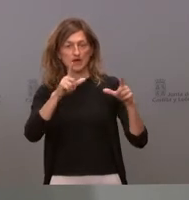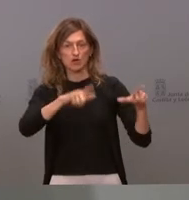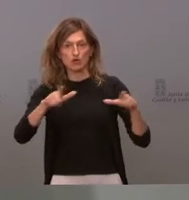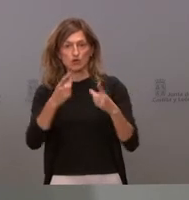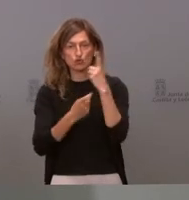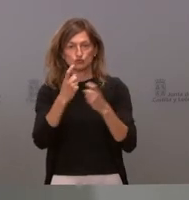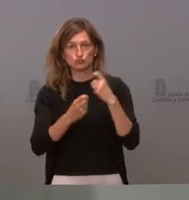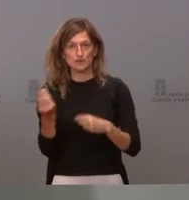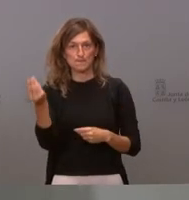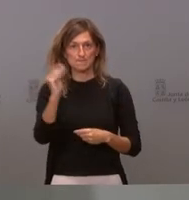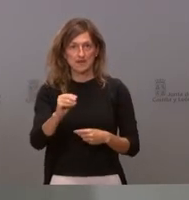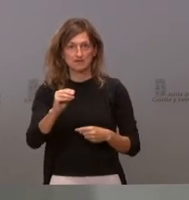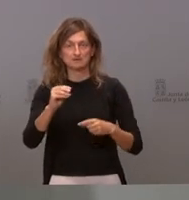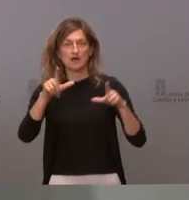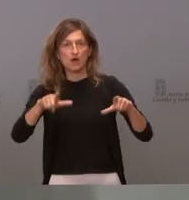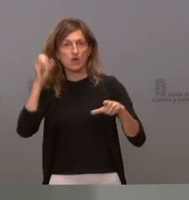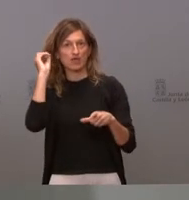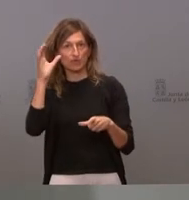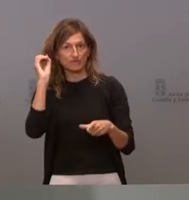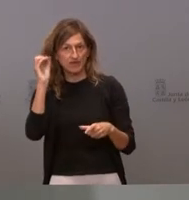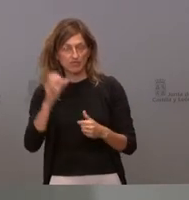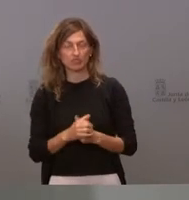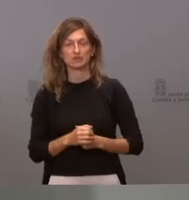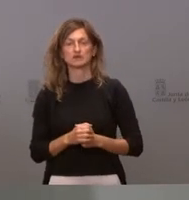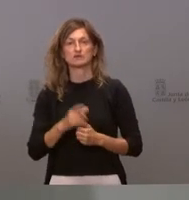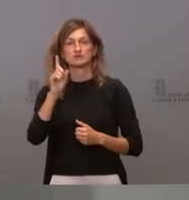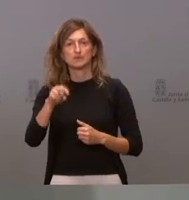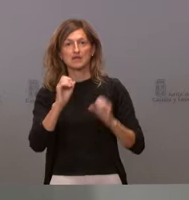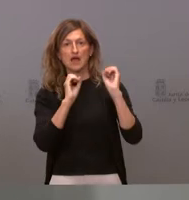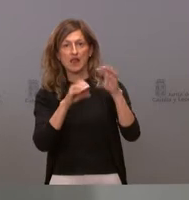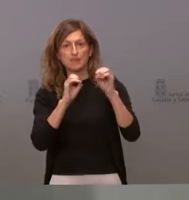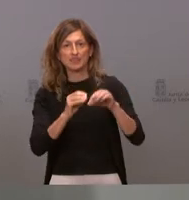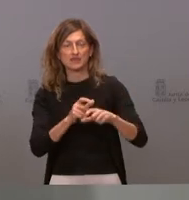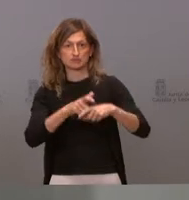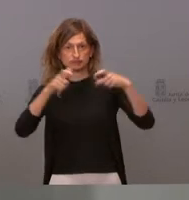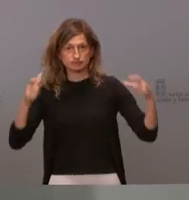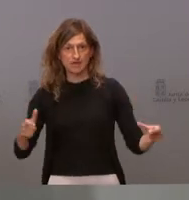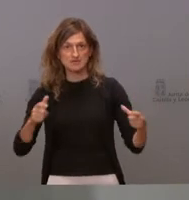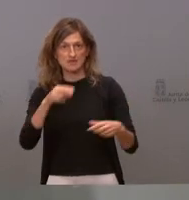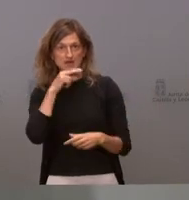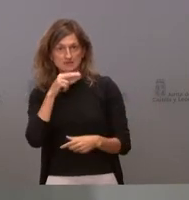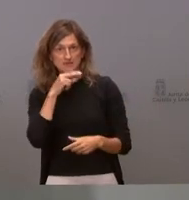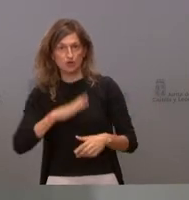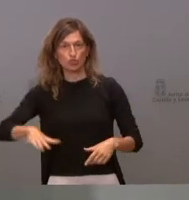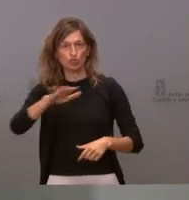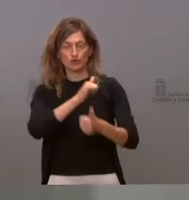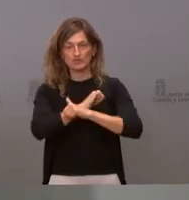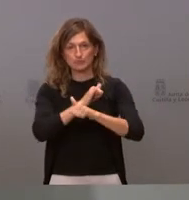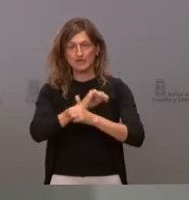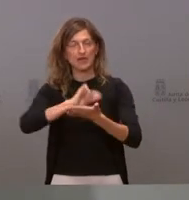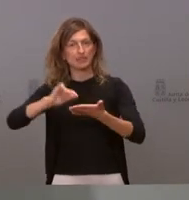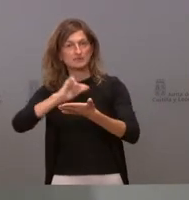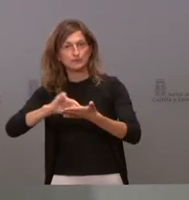nueva aula de docencia y de conferencias. El número de almacenes también se va a incrementar, aseos, zonas de espera, despachos disponibles,